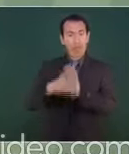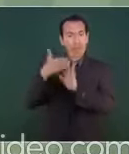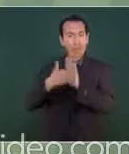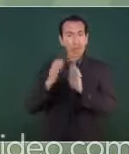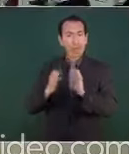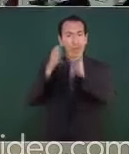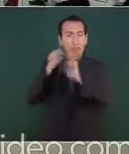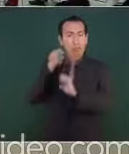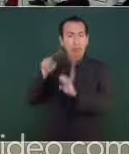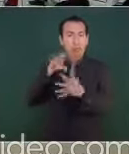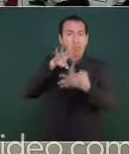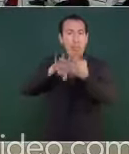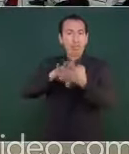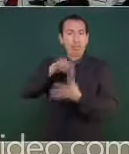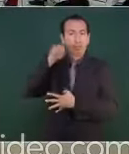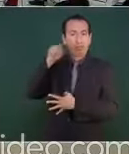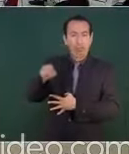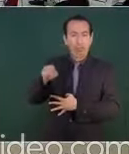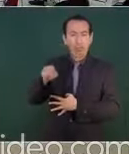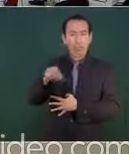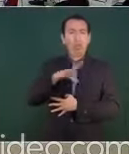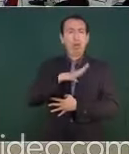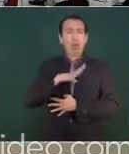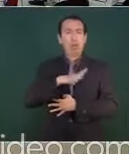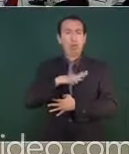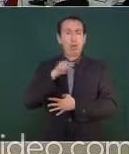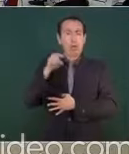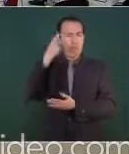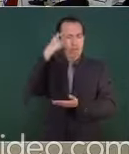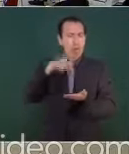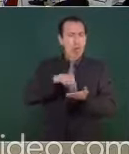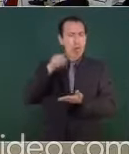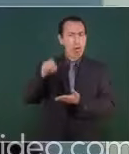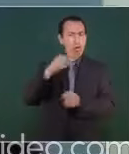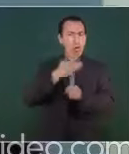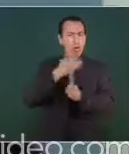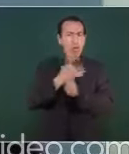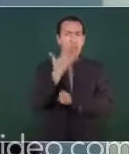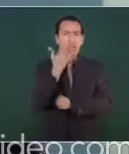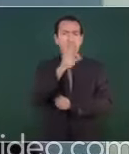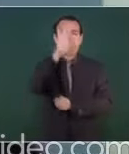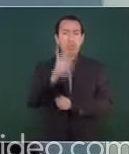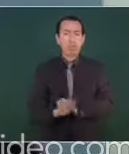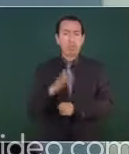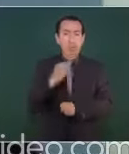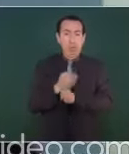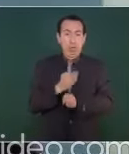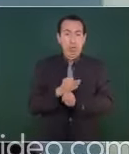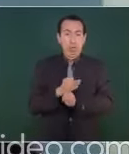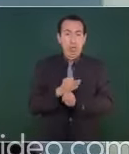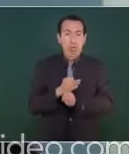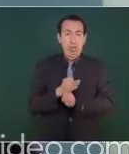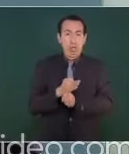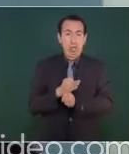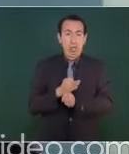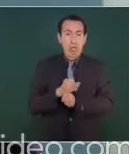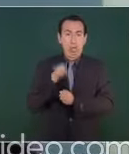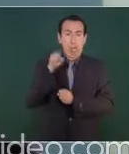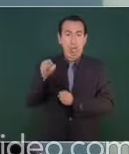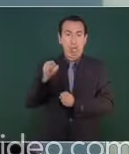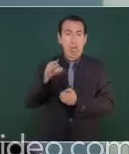Al parecer, sólo tiene ocupado el 50 por ciento ese penal federal